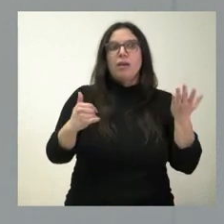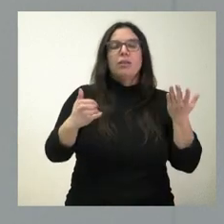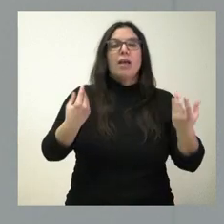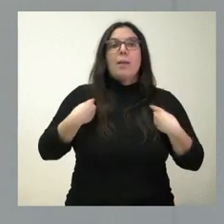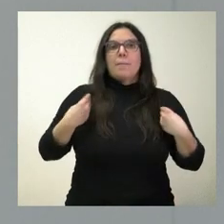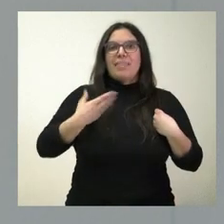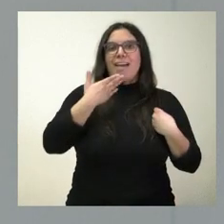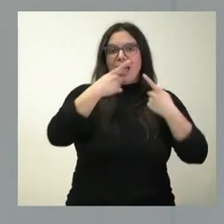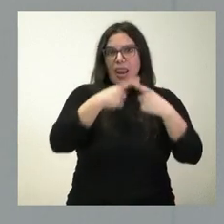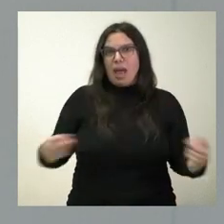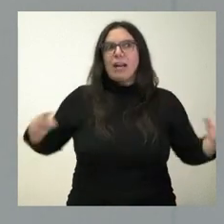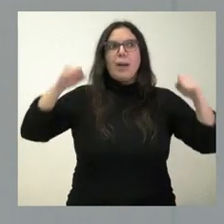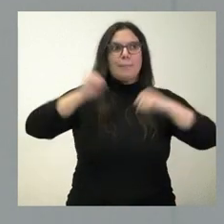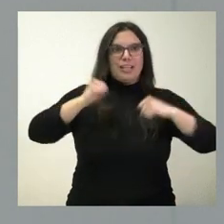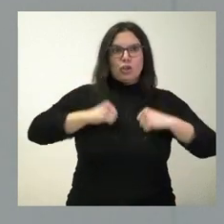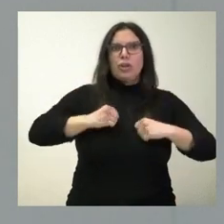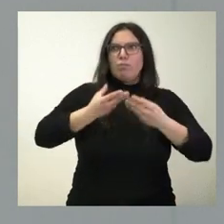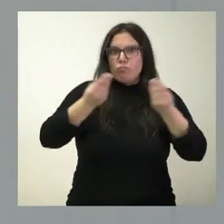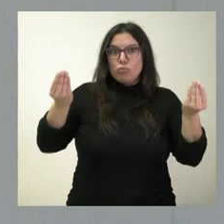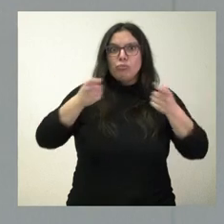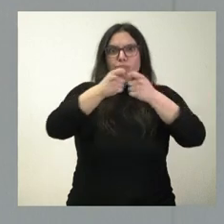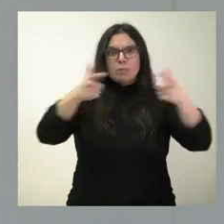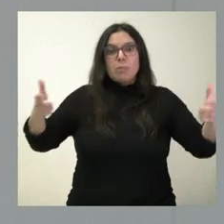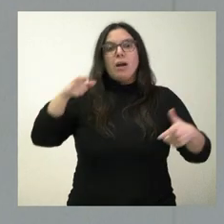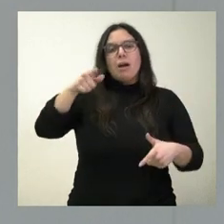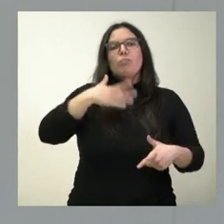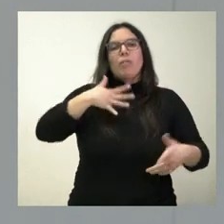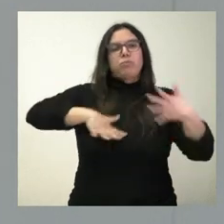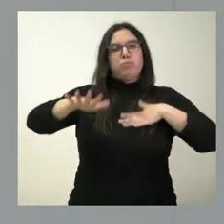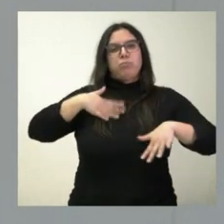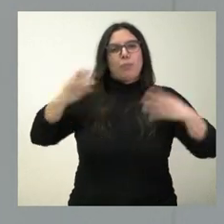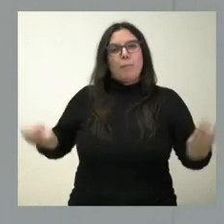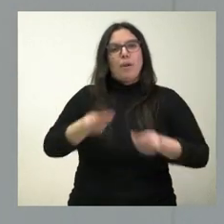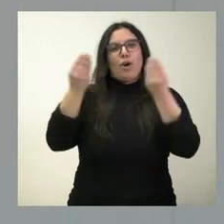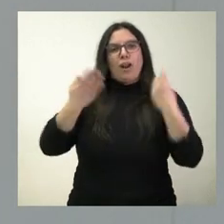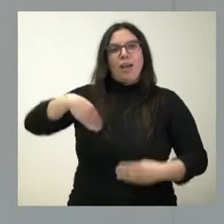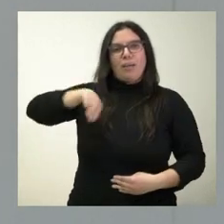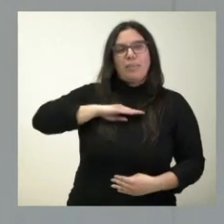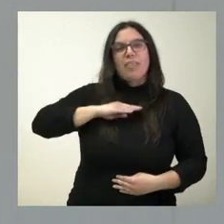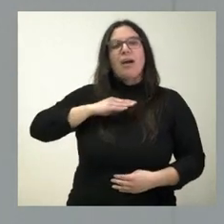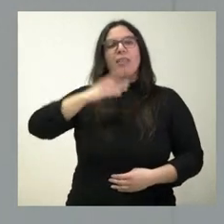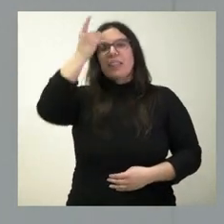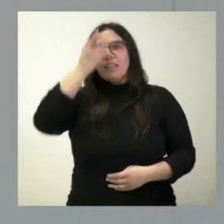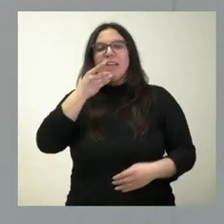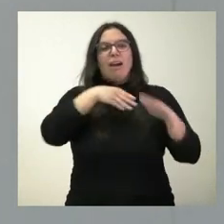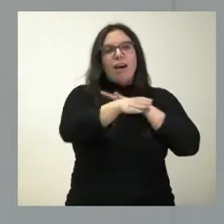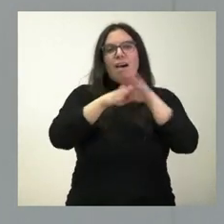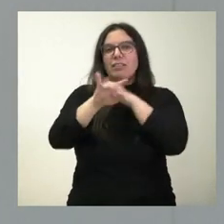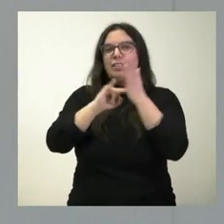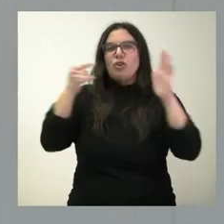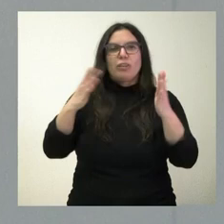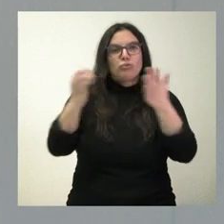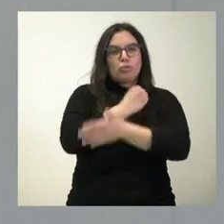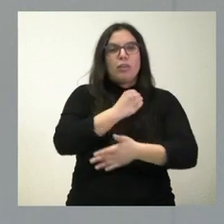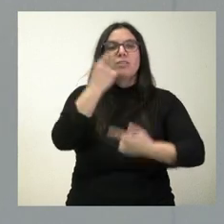peso importante de personas mayores, mejorar la cualificación y la formación en materia de digitalización y, por tanto, el acceso a todas las tecnologías digitales,